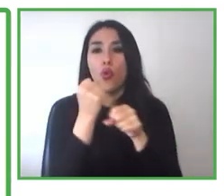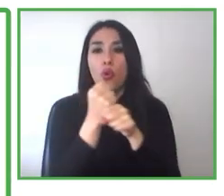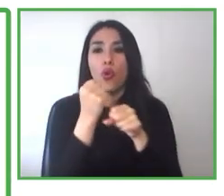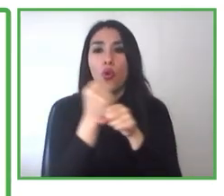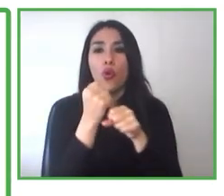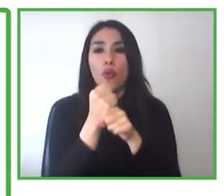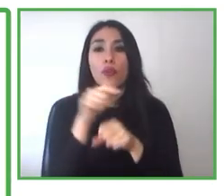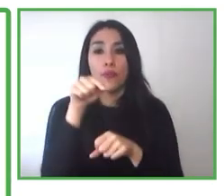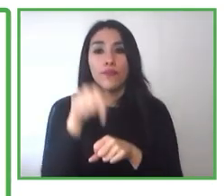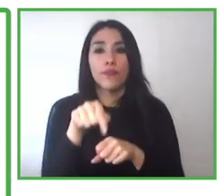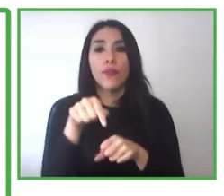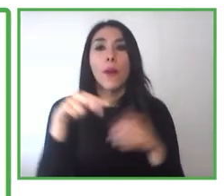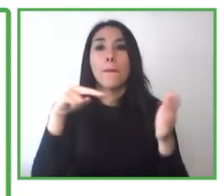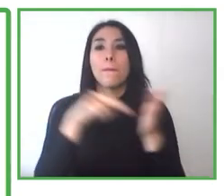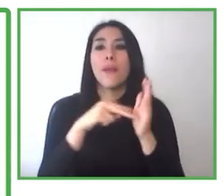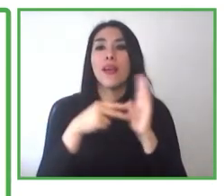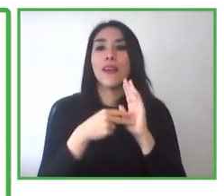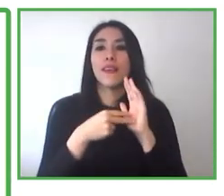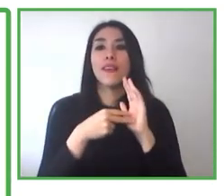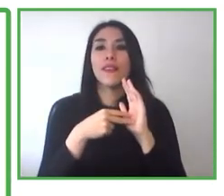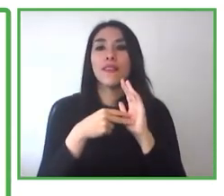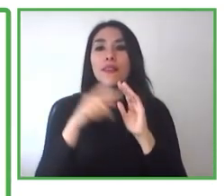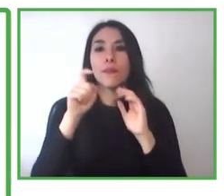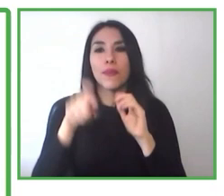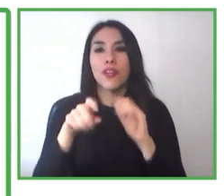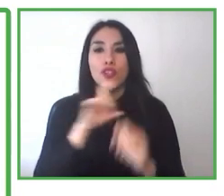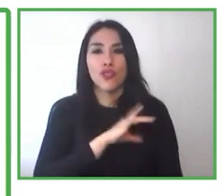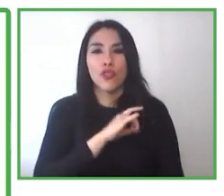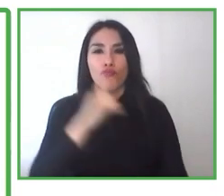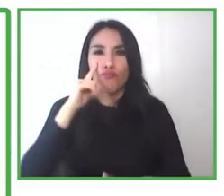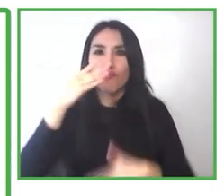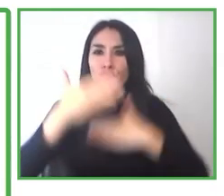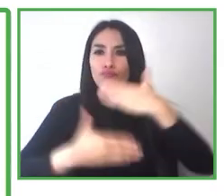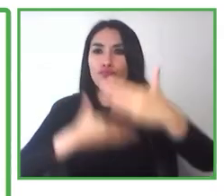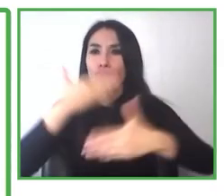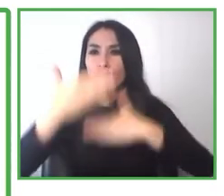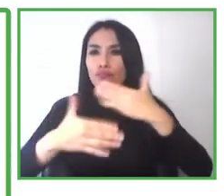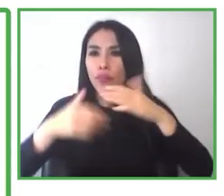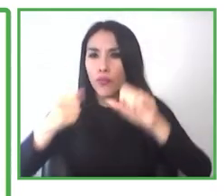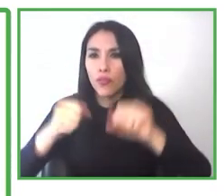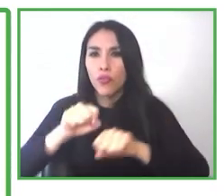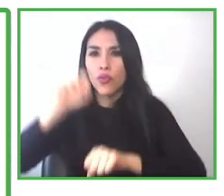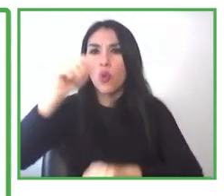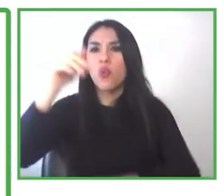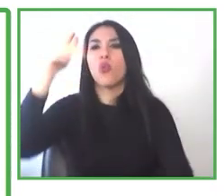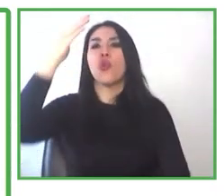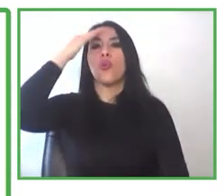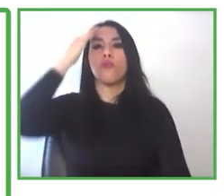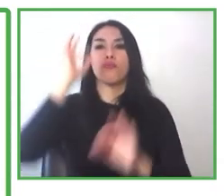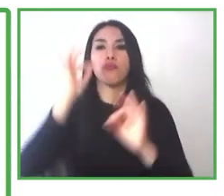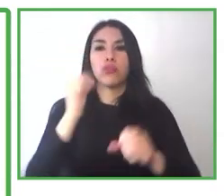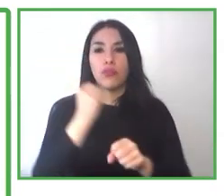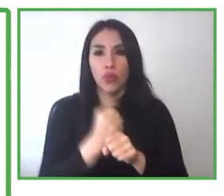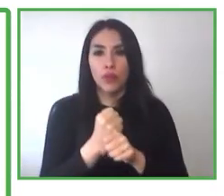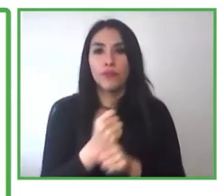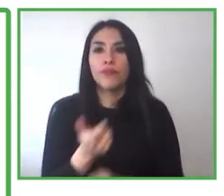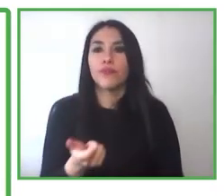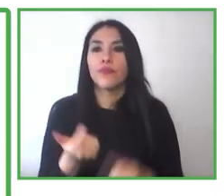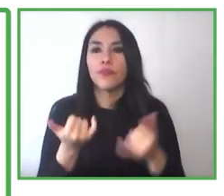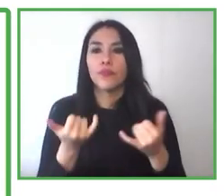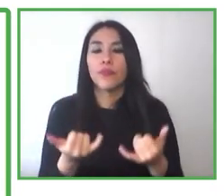introducción, quiero darles las gracias a nuestras panelistas y daremos paso a sus exposiciones. Muchas gracias.